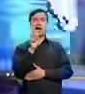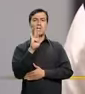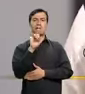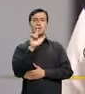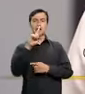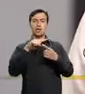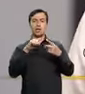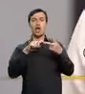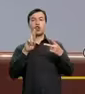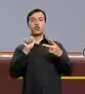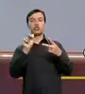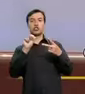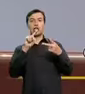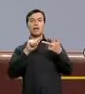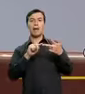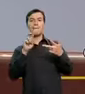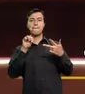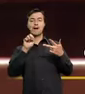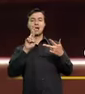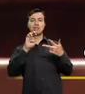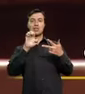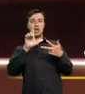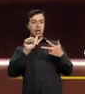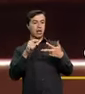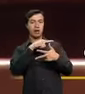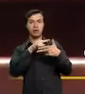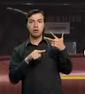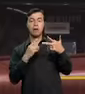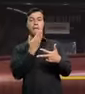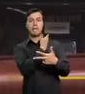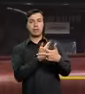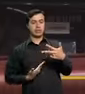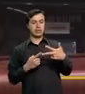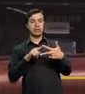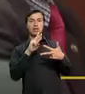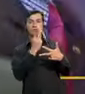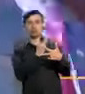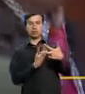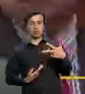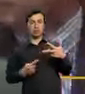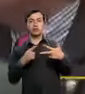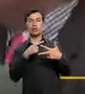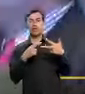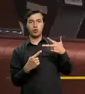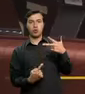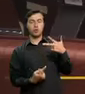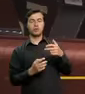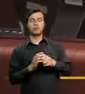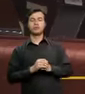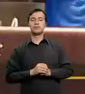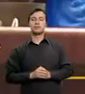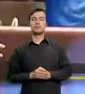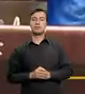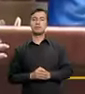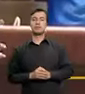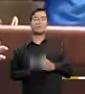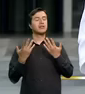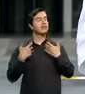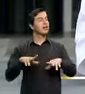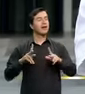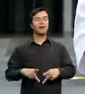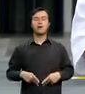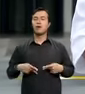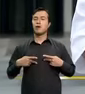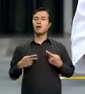jóvenes, Gabriela Rivadeneira, Rosana Alvarado y Marcela Aguiñaga, como presidenta, primera y segunda vicepresidenta respectivamente.